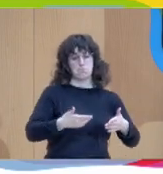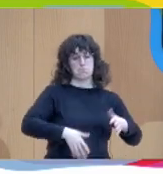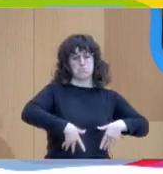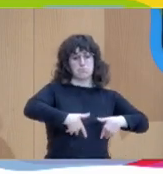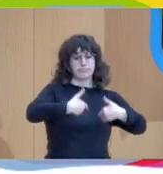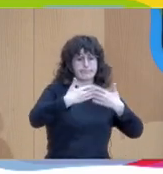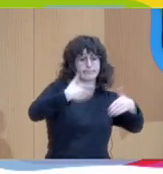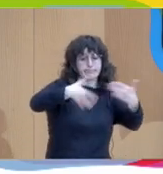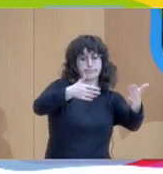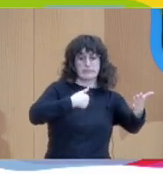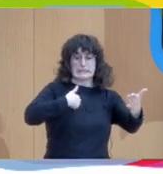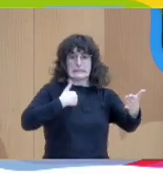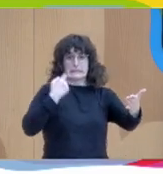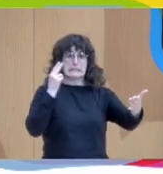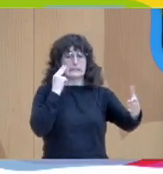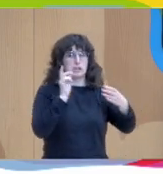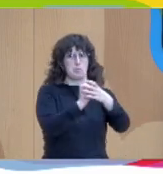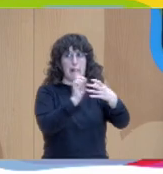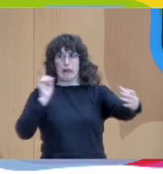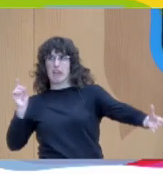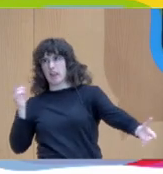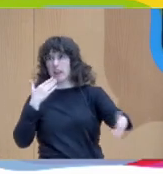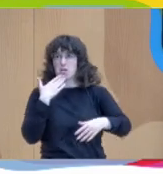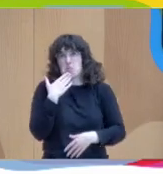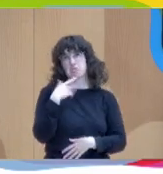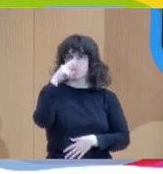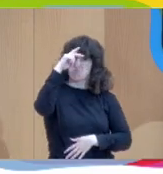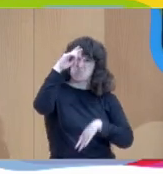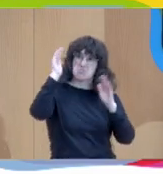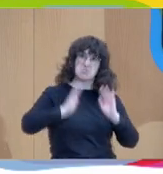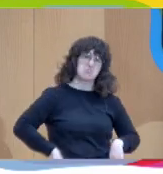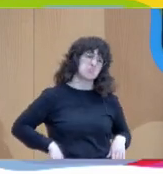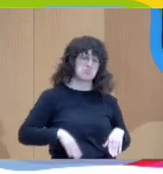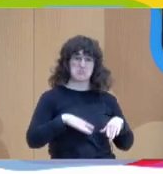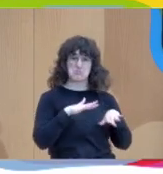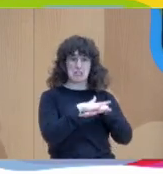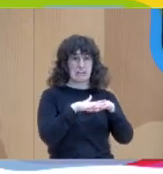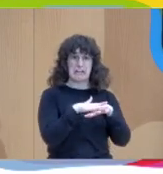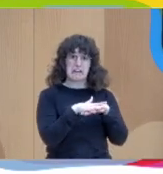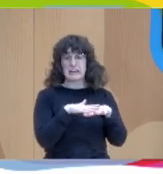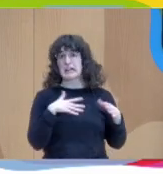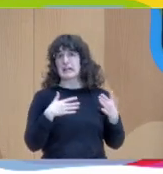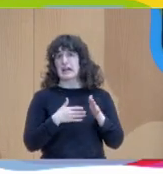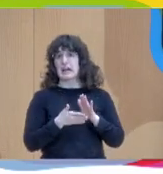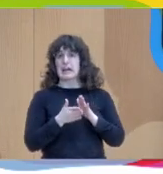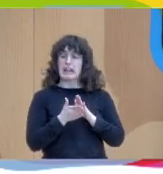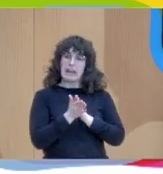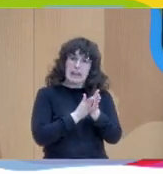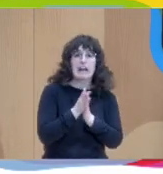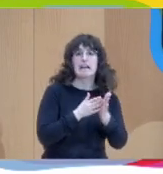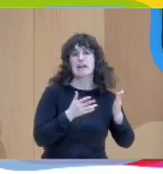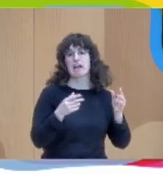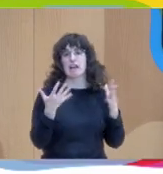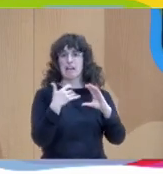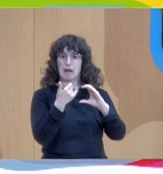conseguí no disminuir mi preocupación manteniendo la red el grupo mi grupo escribiendo mucho whatsappando